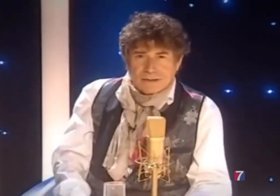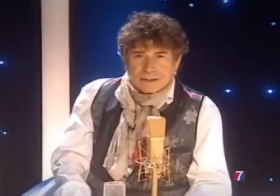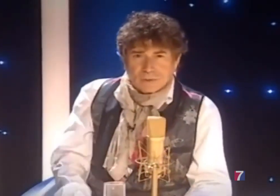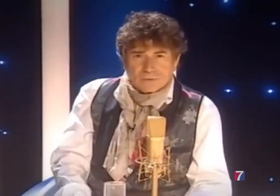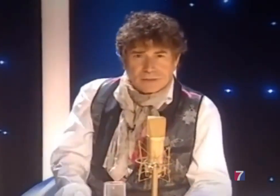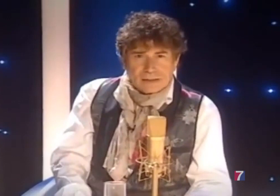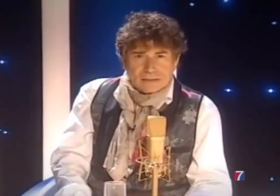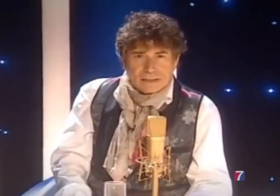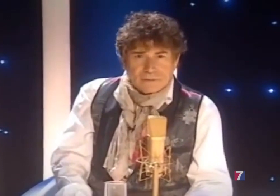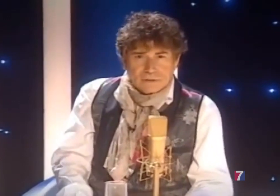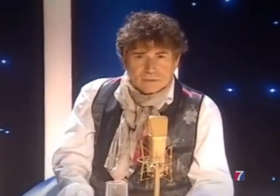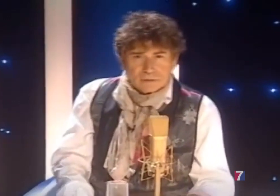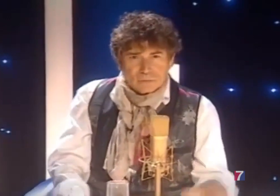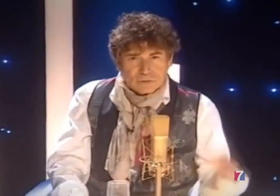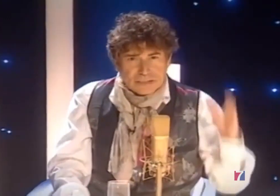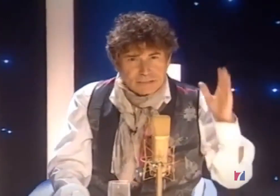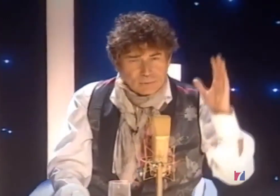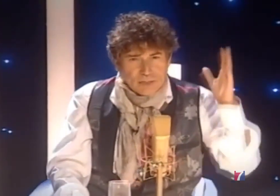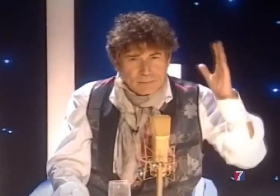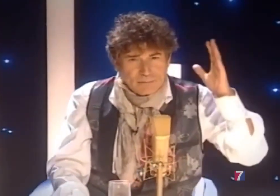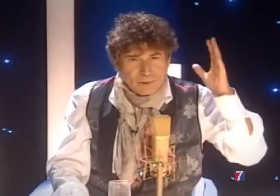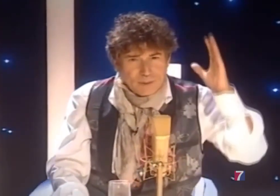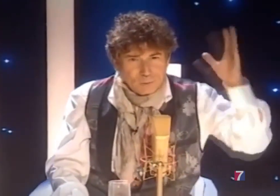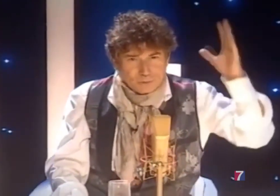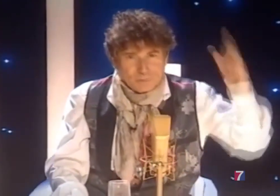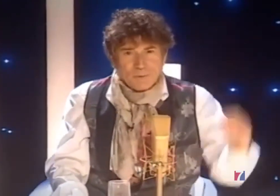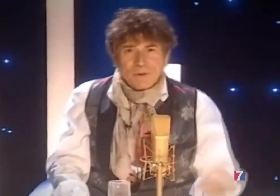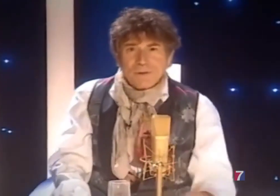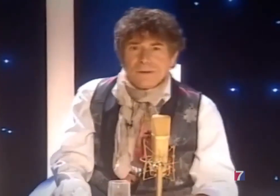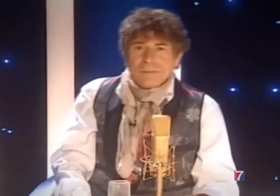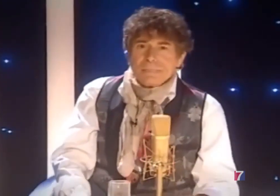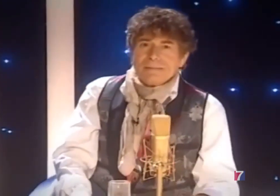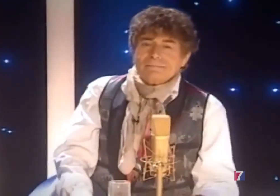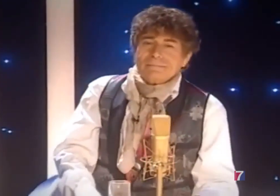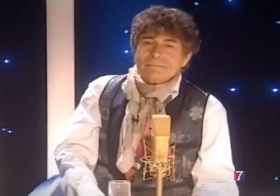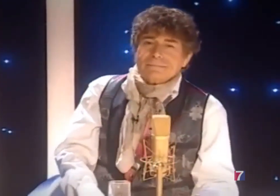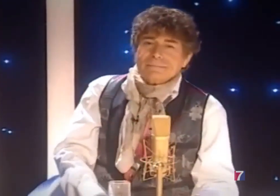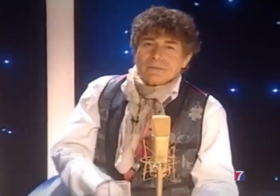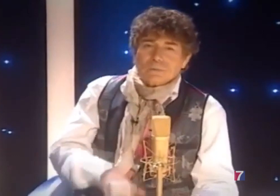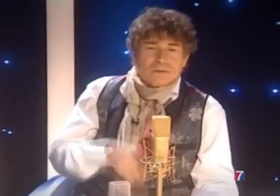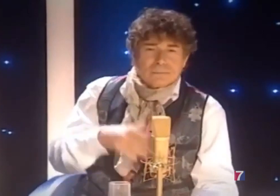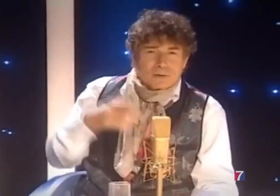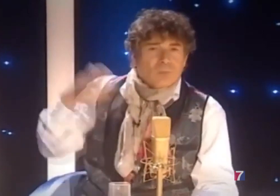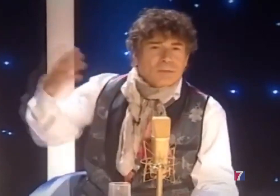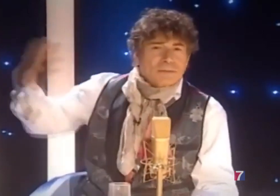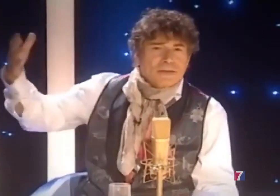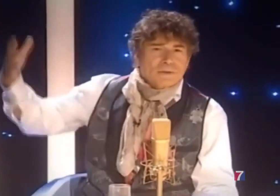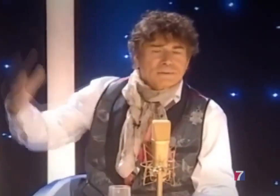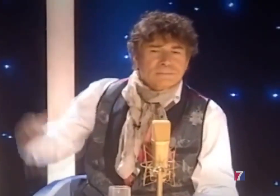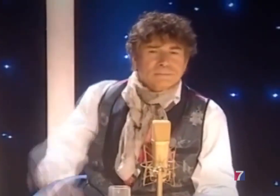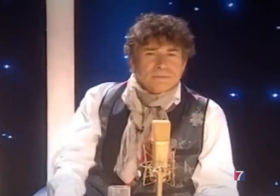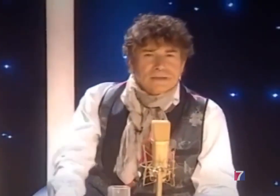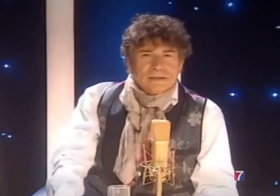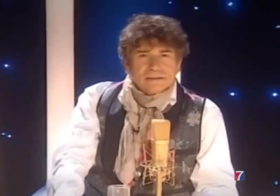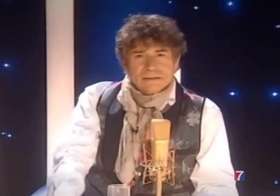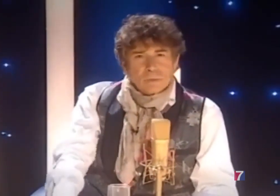quiero hacer la televisión como si cada programa fuera el último la última copa de vino